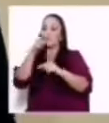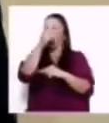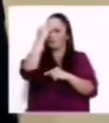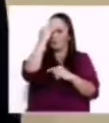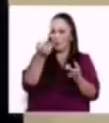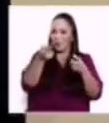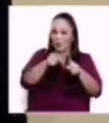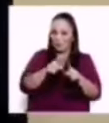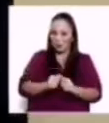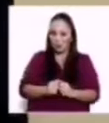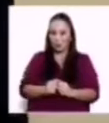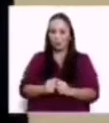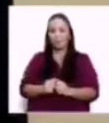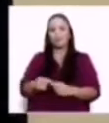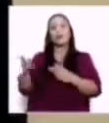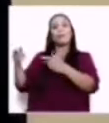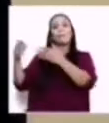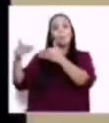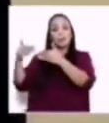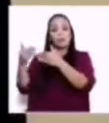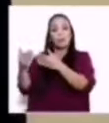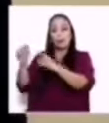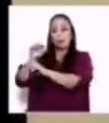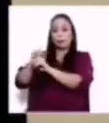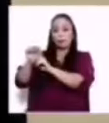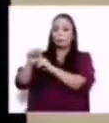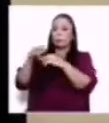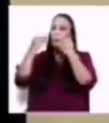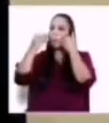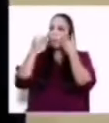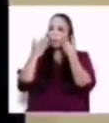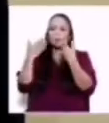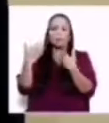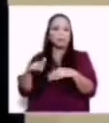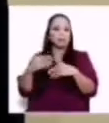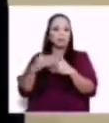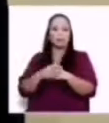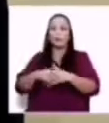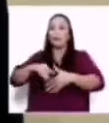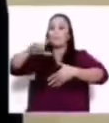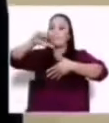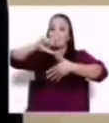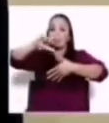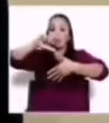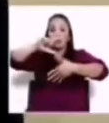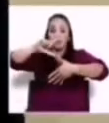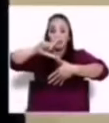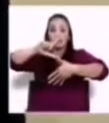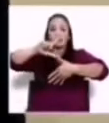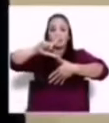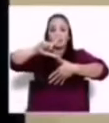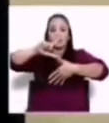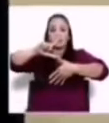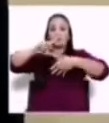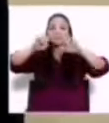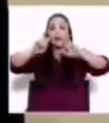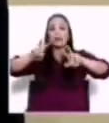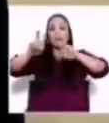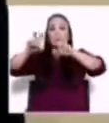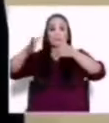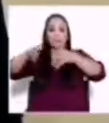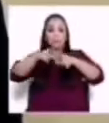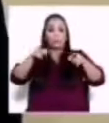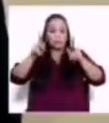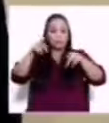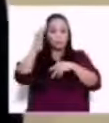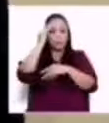Lo que está pasando en Panamá es muy triste. Obviamente, en América Latina, los analistas que sí saben,